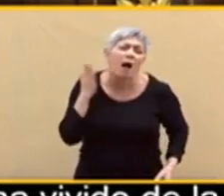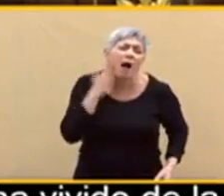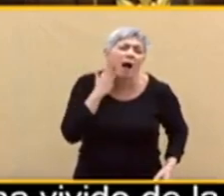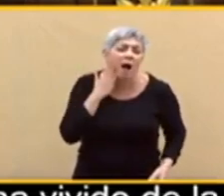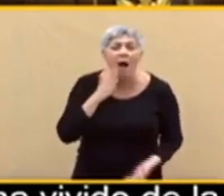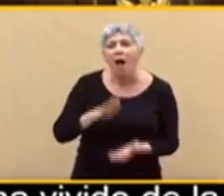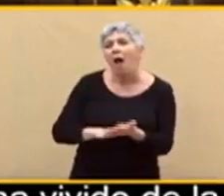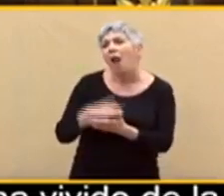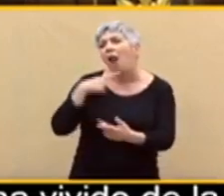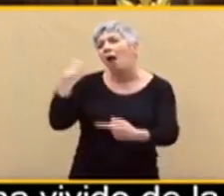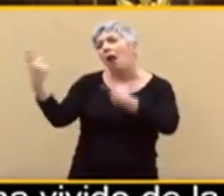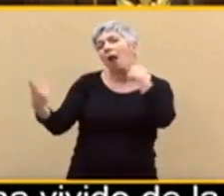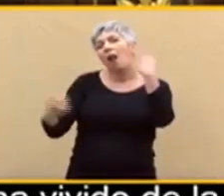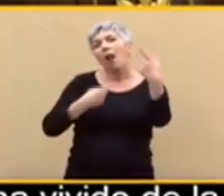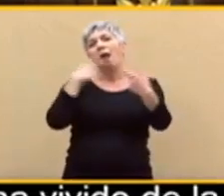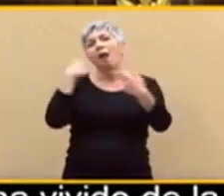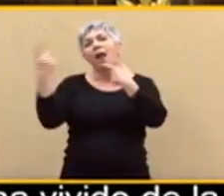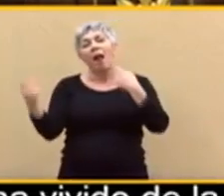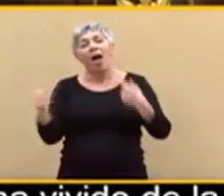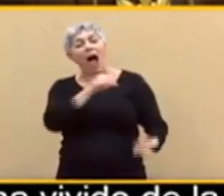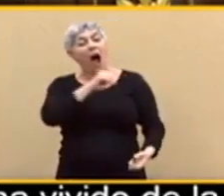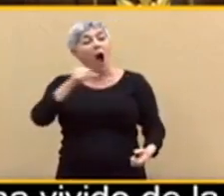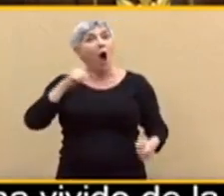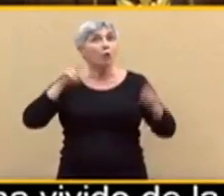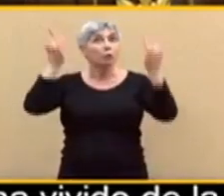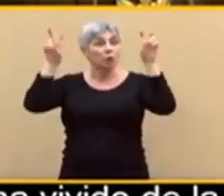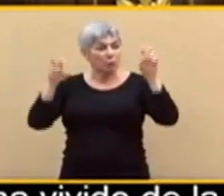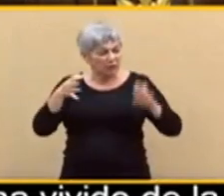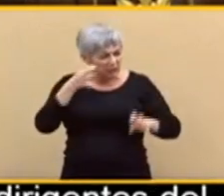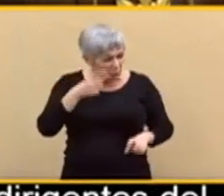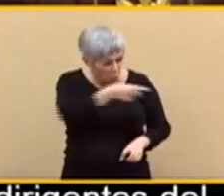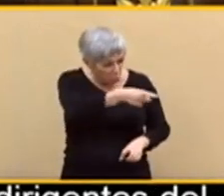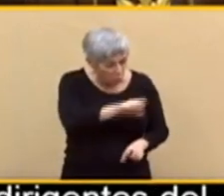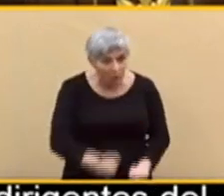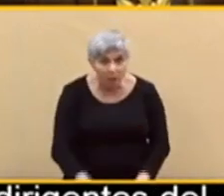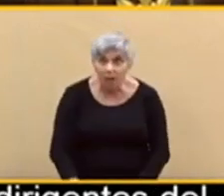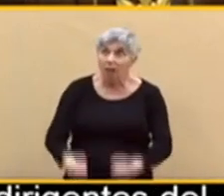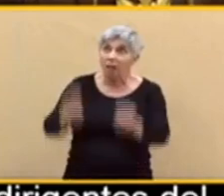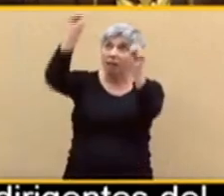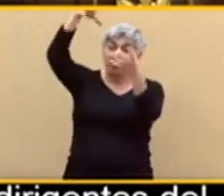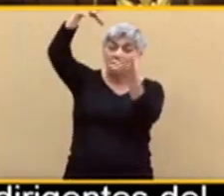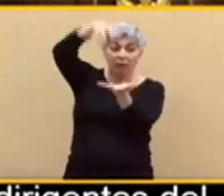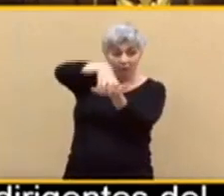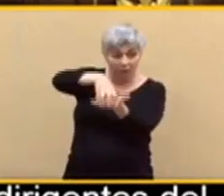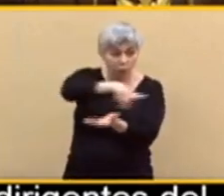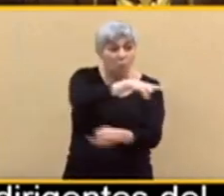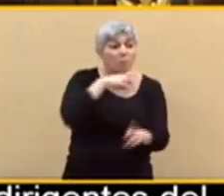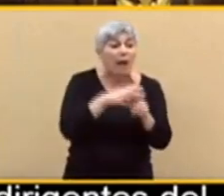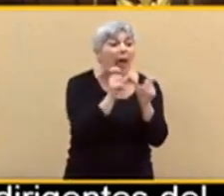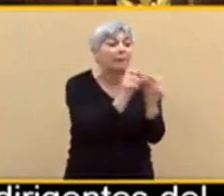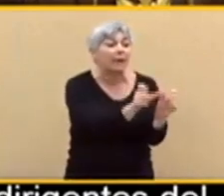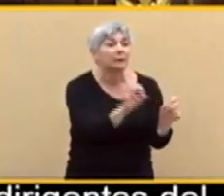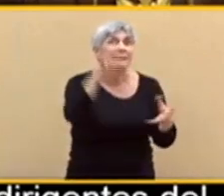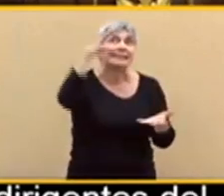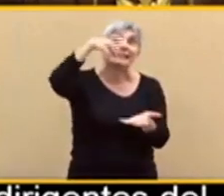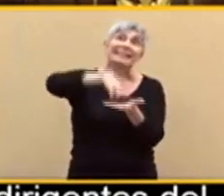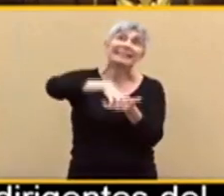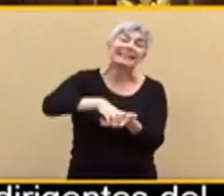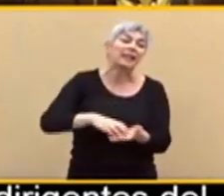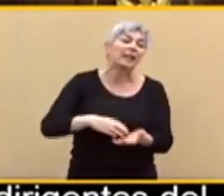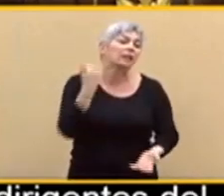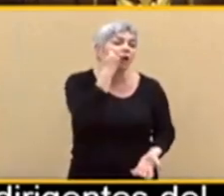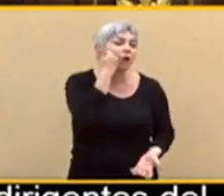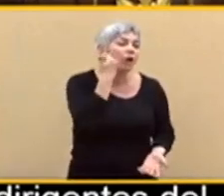capaz de levantar la persiana de un chiringuito político? Palabras suyas. Fundación para el